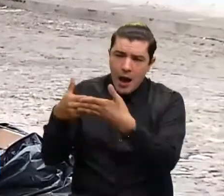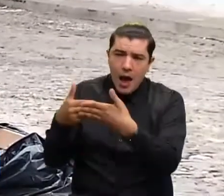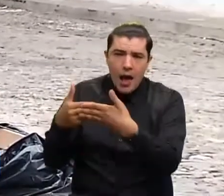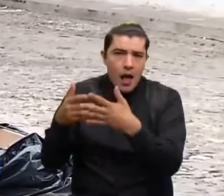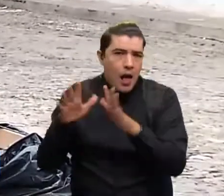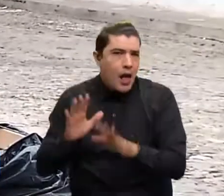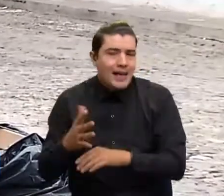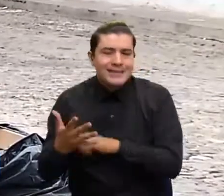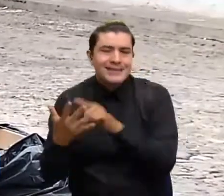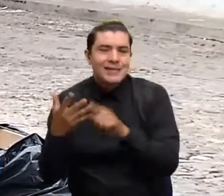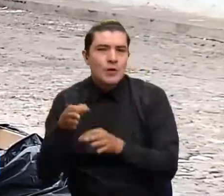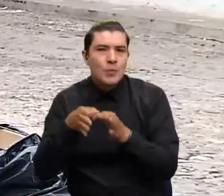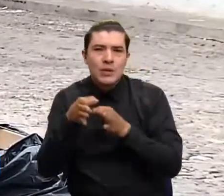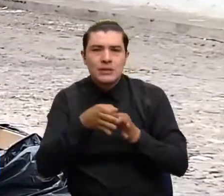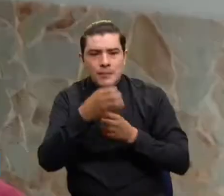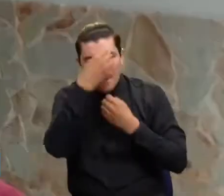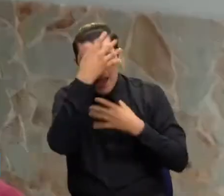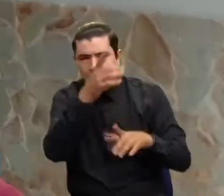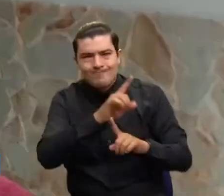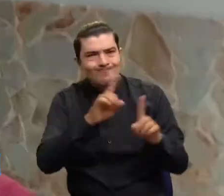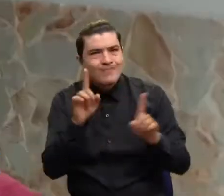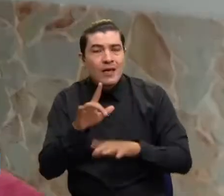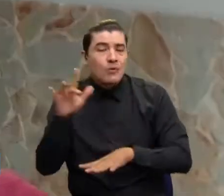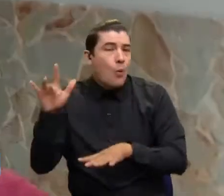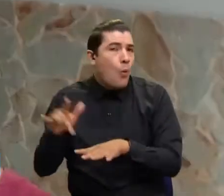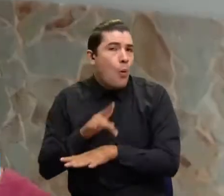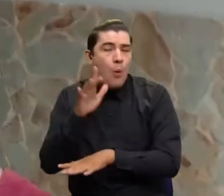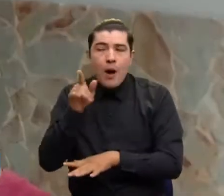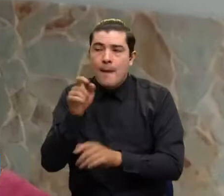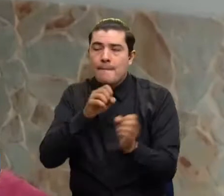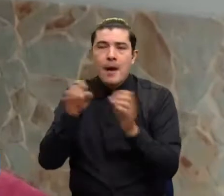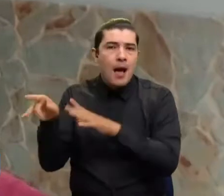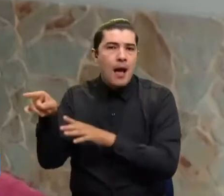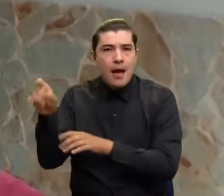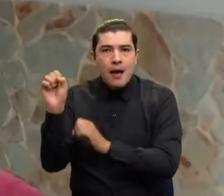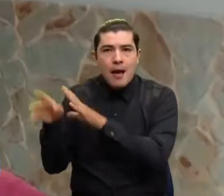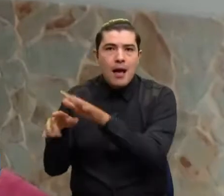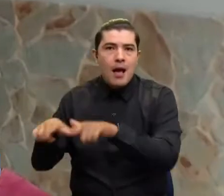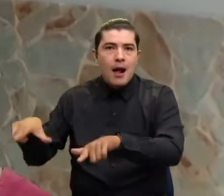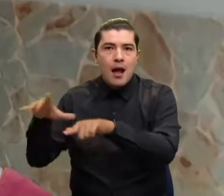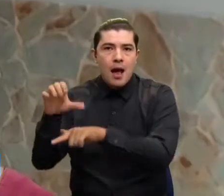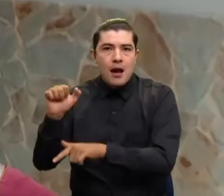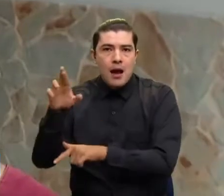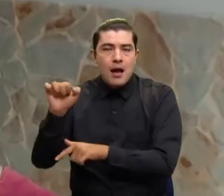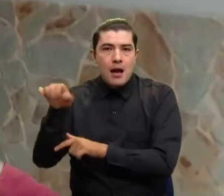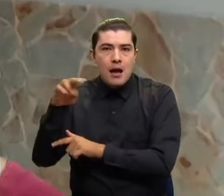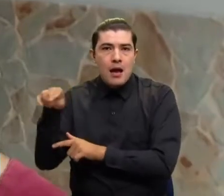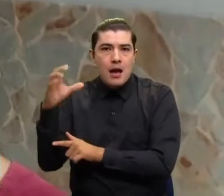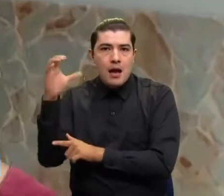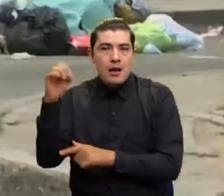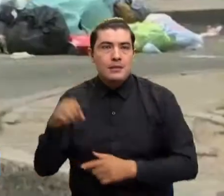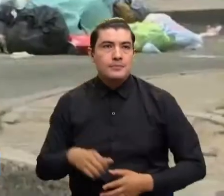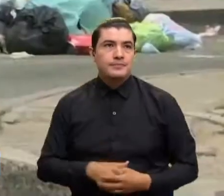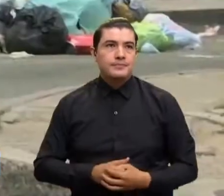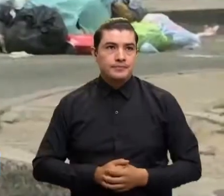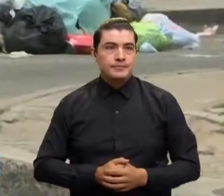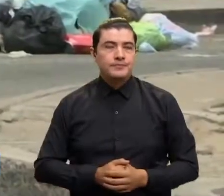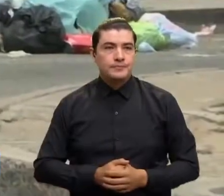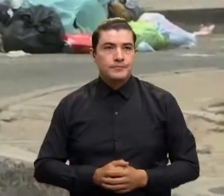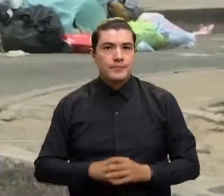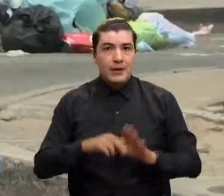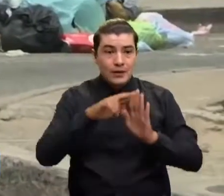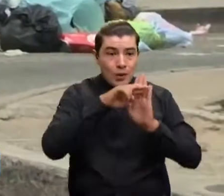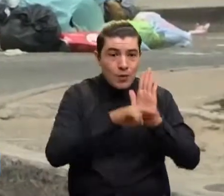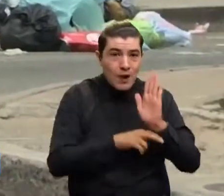debe cerrar el carrasco. Sí, tenemos unas medidas cautelares donde hoy no se puede disponer en